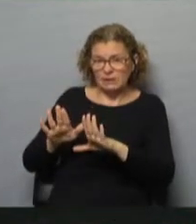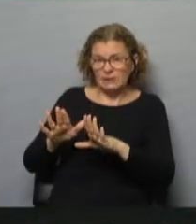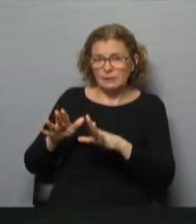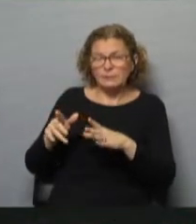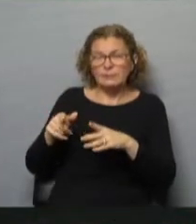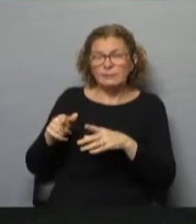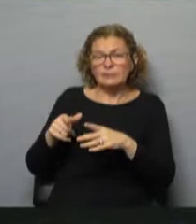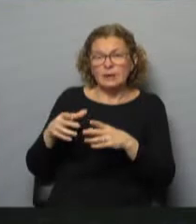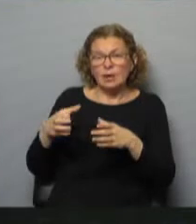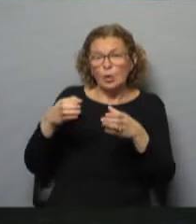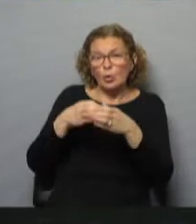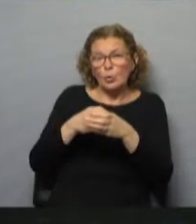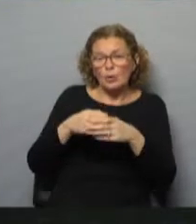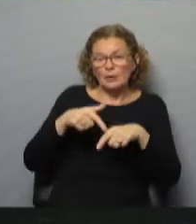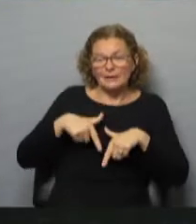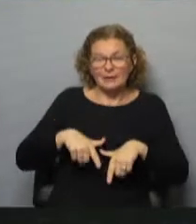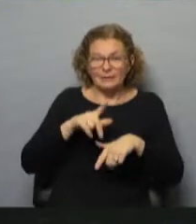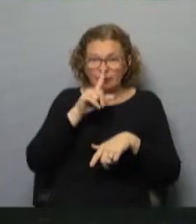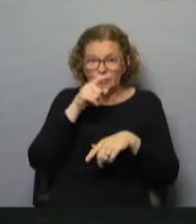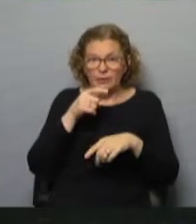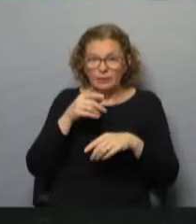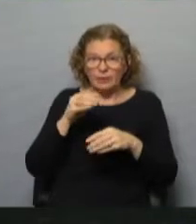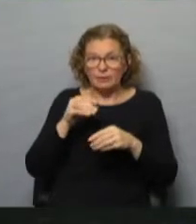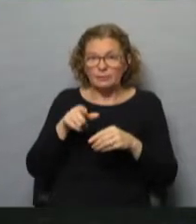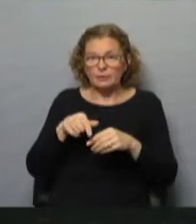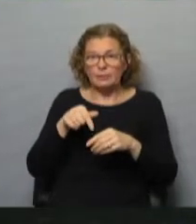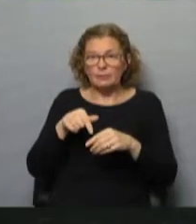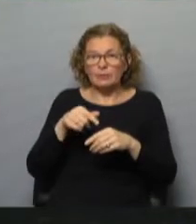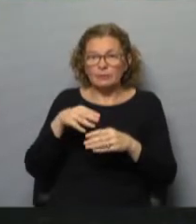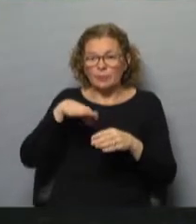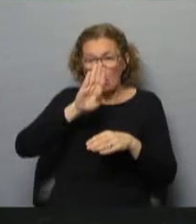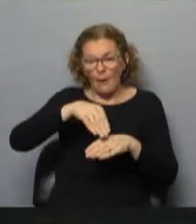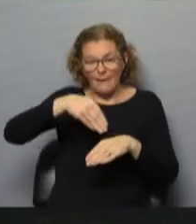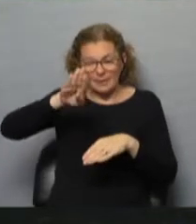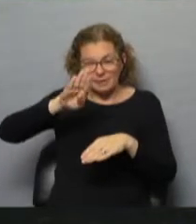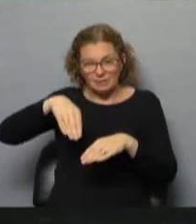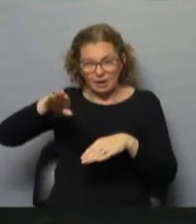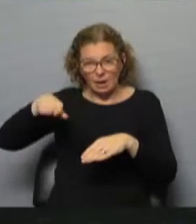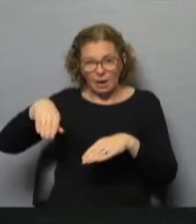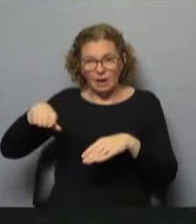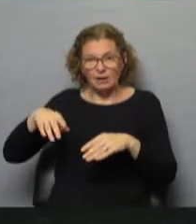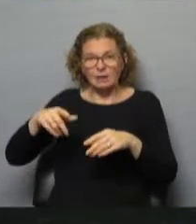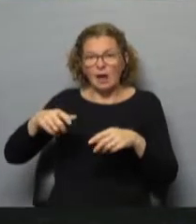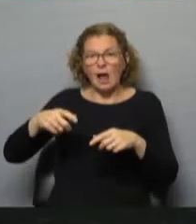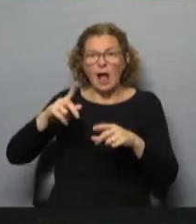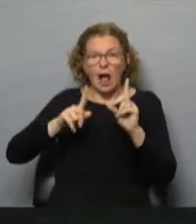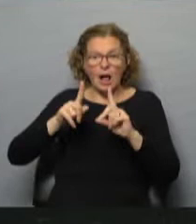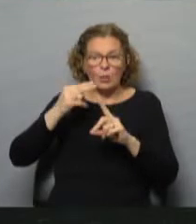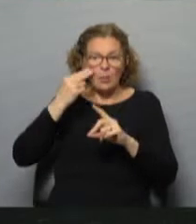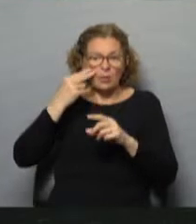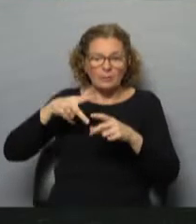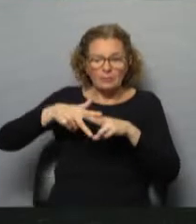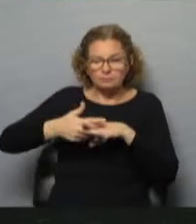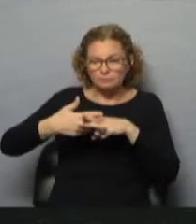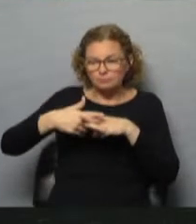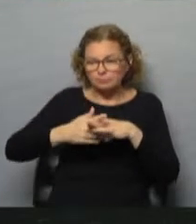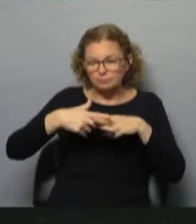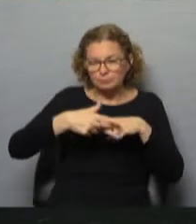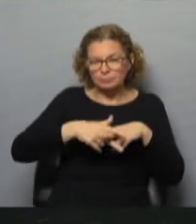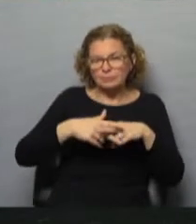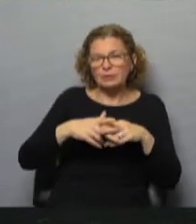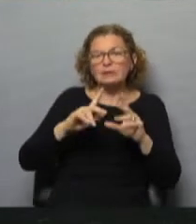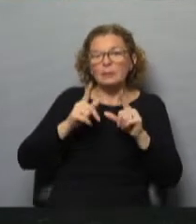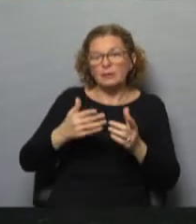Carretas. Hay equipos de la Intendencia de Montevideo que van a, por ejemplo, en este caso pintar y arreglar algunas cuestiones de los contenedores que se pueden arreglar allí. También se puede